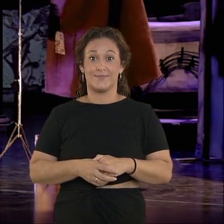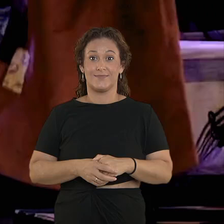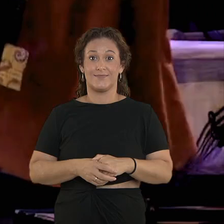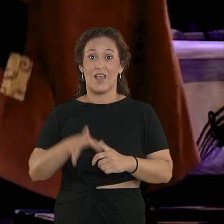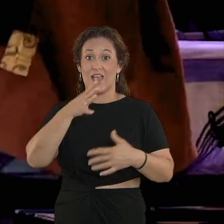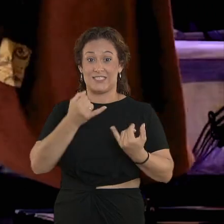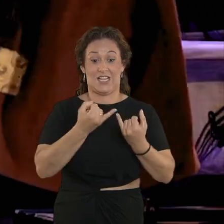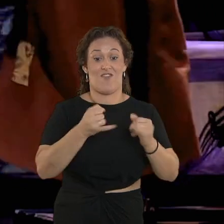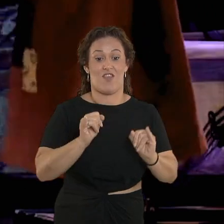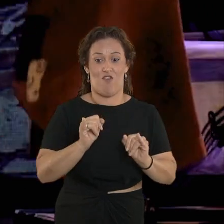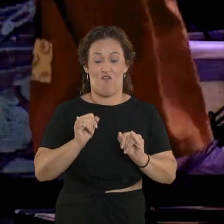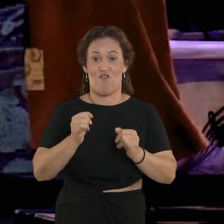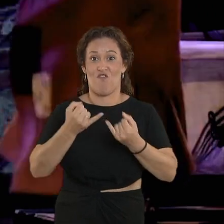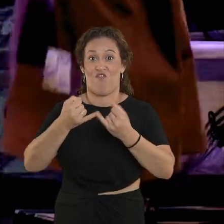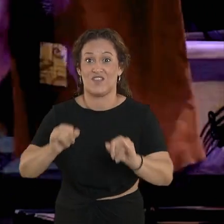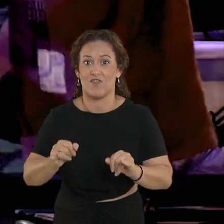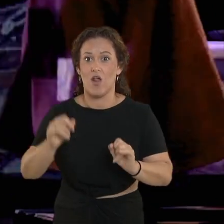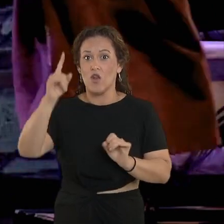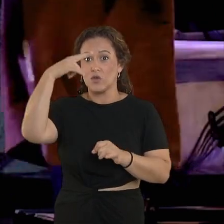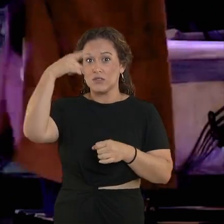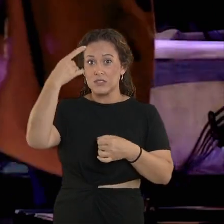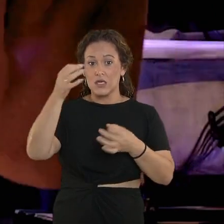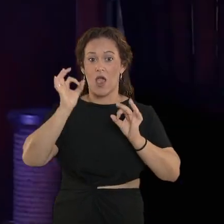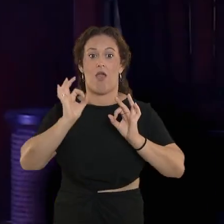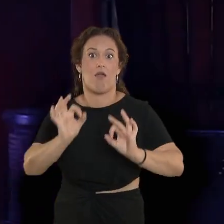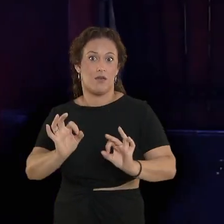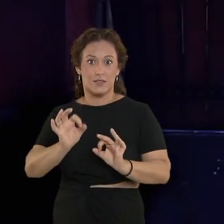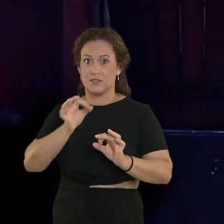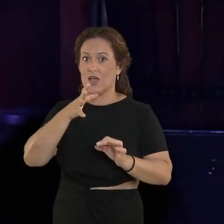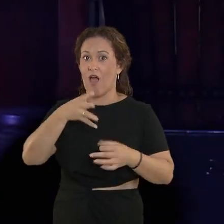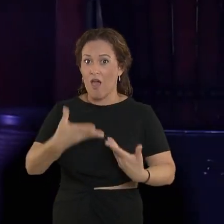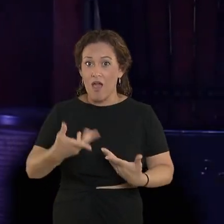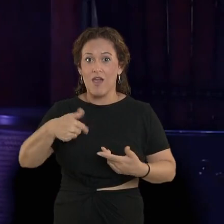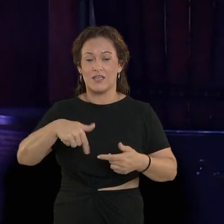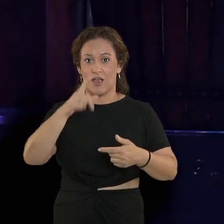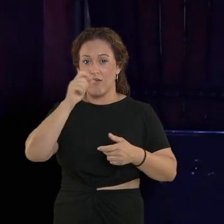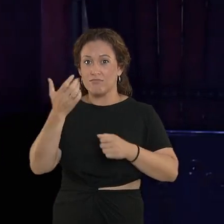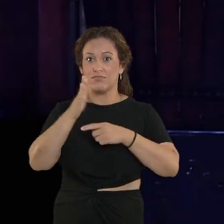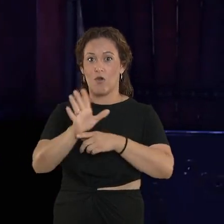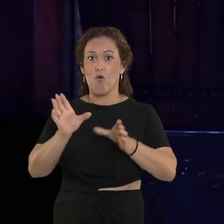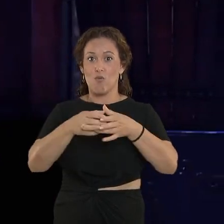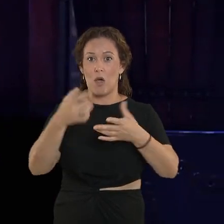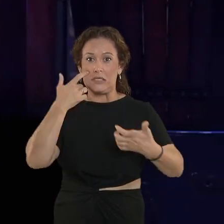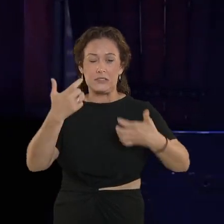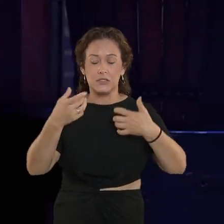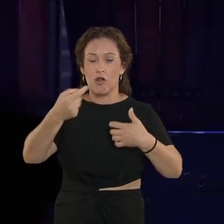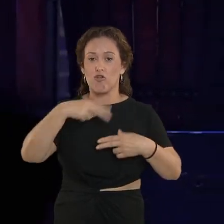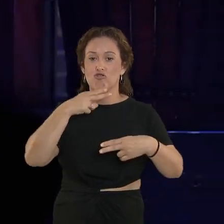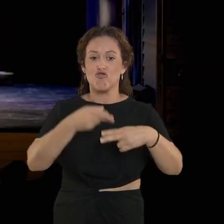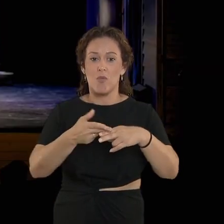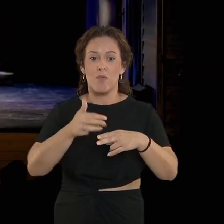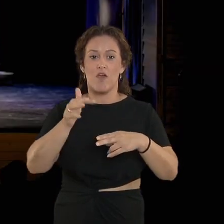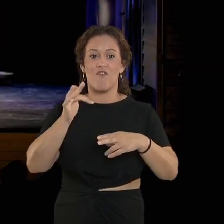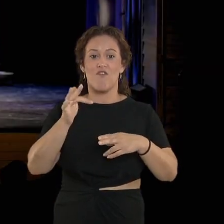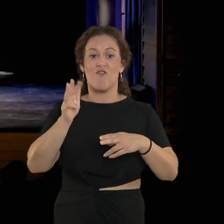Con la celebración del festival, la cultura está en su prime. Este año nos va a presentar a un grupo de artistas que se hacen